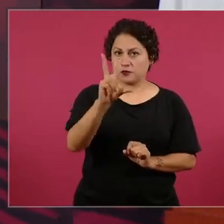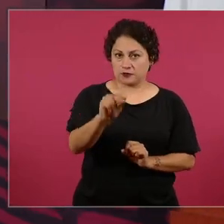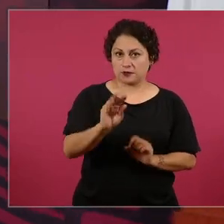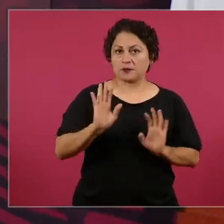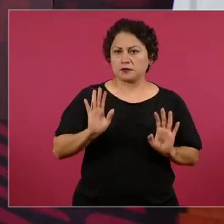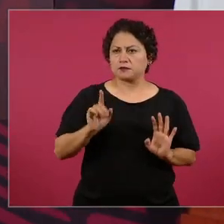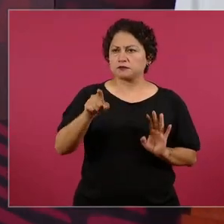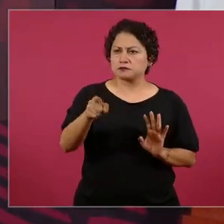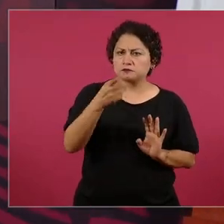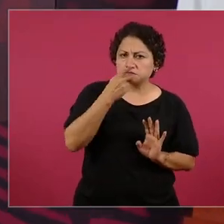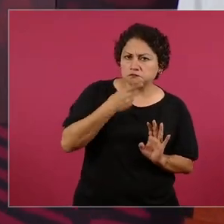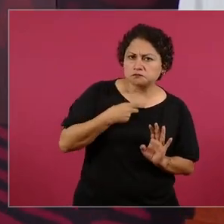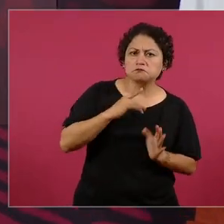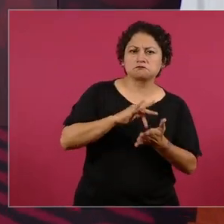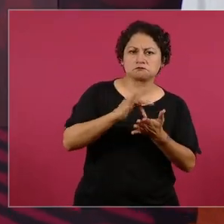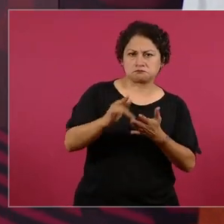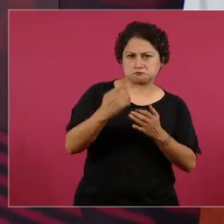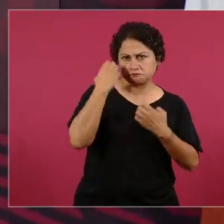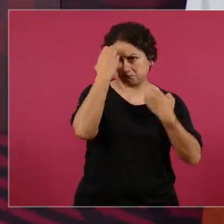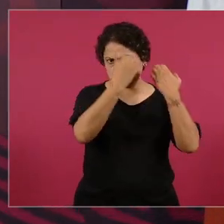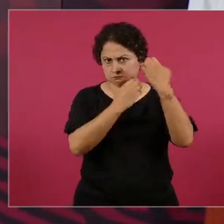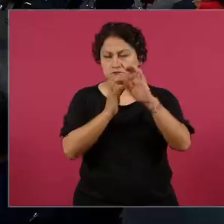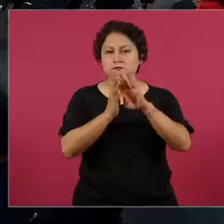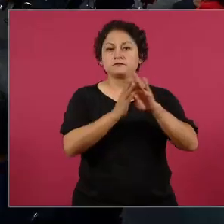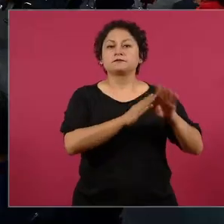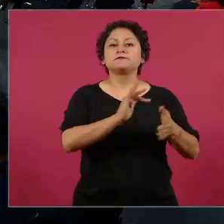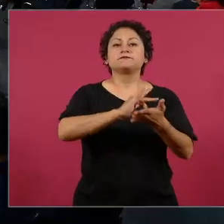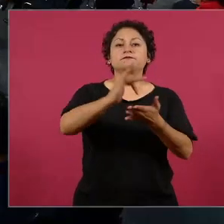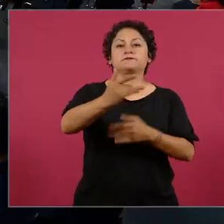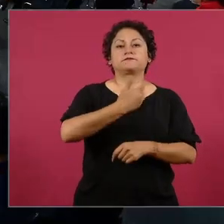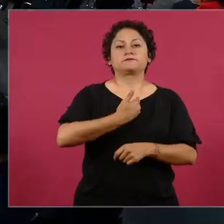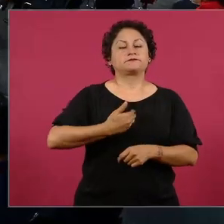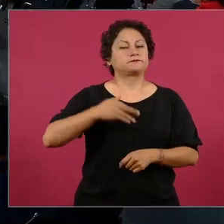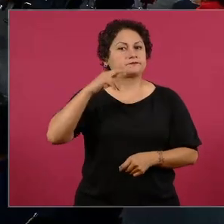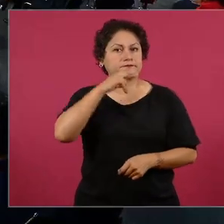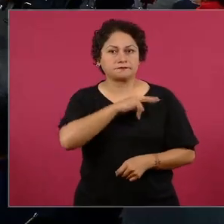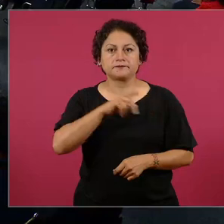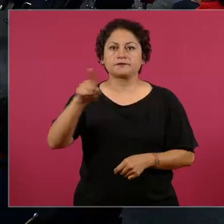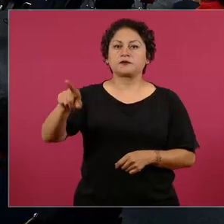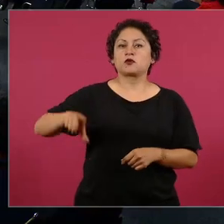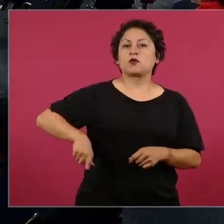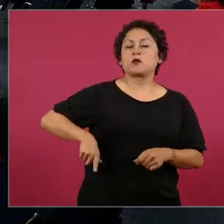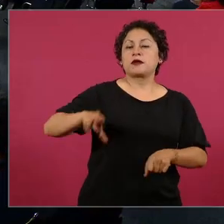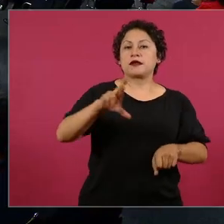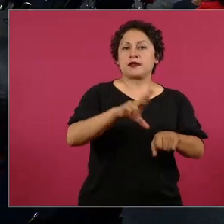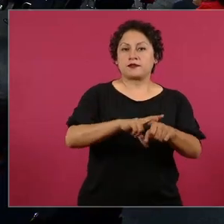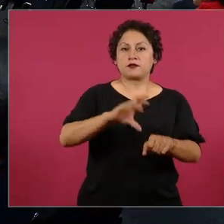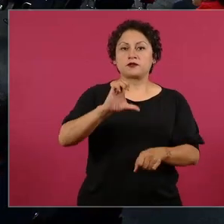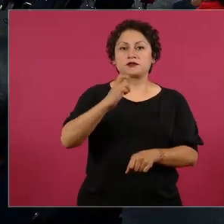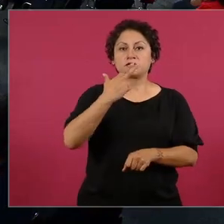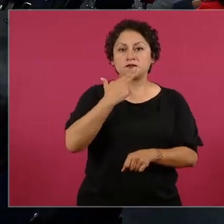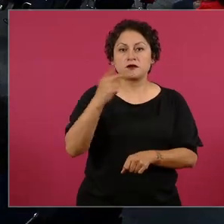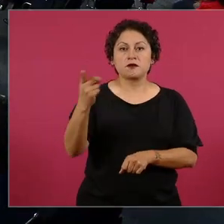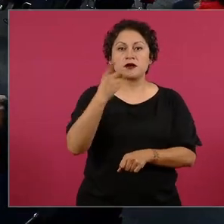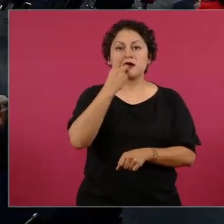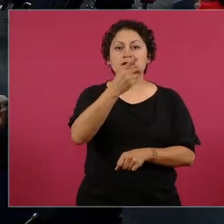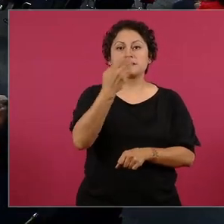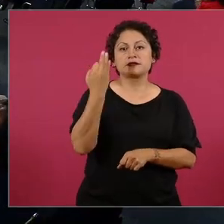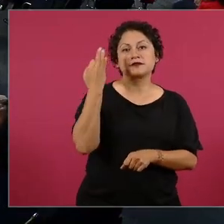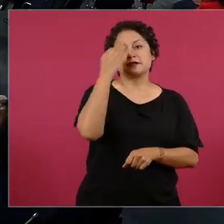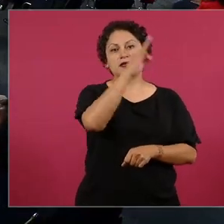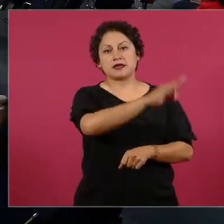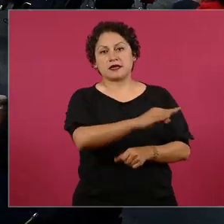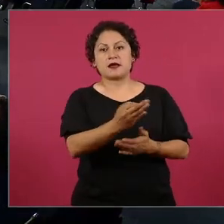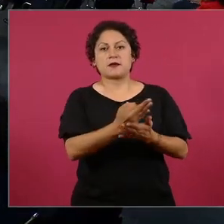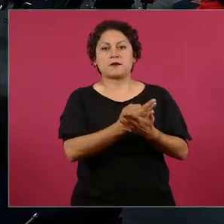analizarlo. Gracias, presidente. Rapidísimo. Dice el exgobernador de Chihuahua, no voy a traicionar a Morena como Germán Martínez o Lili Tellez,